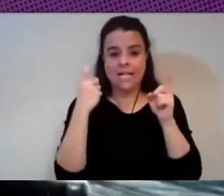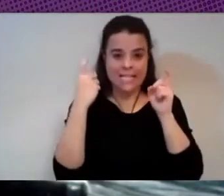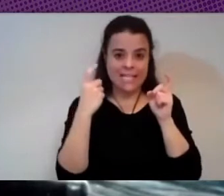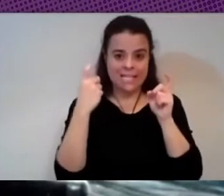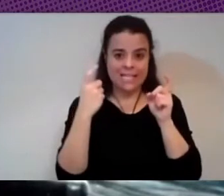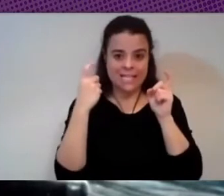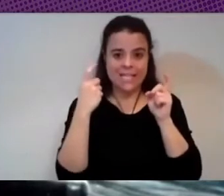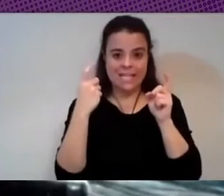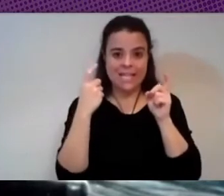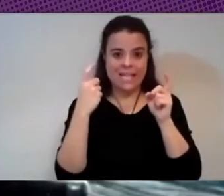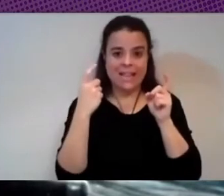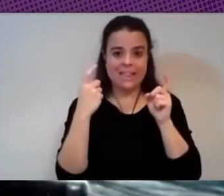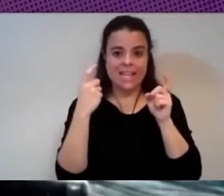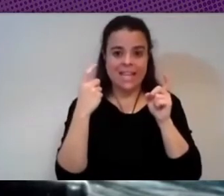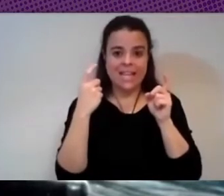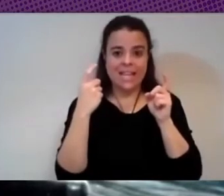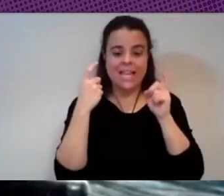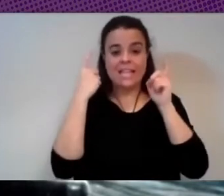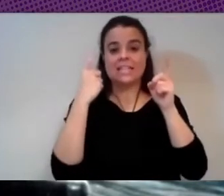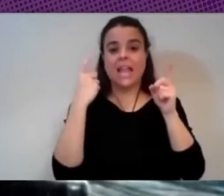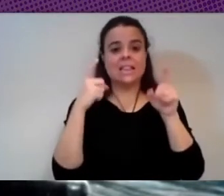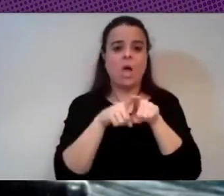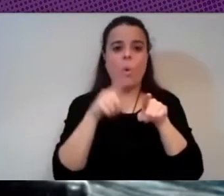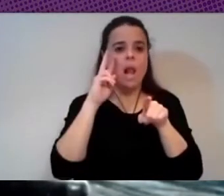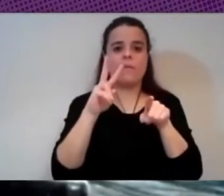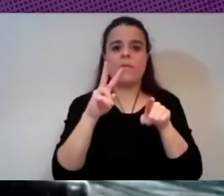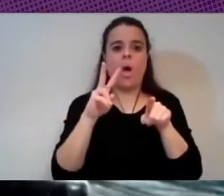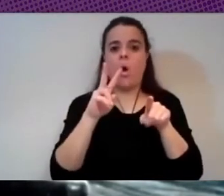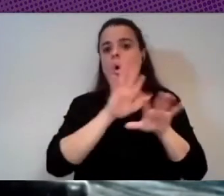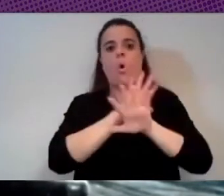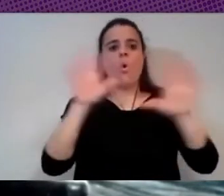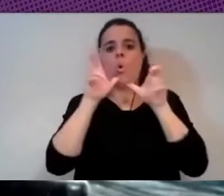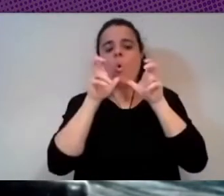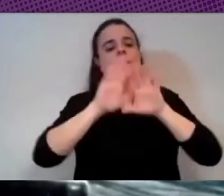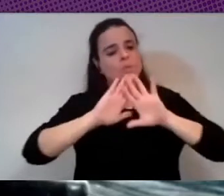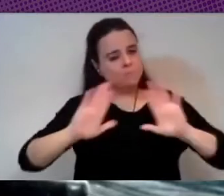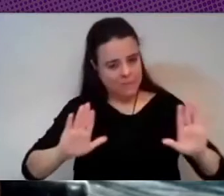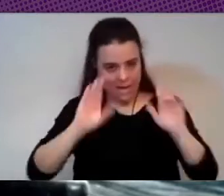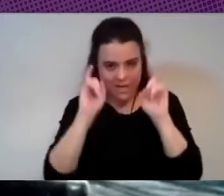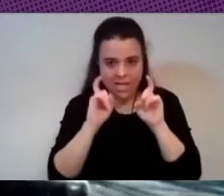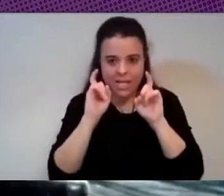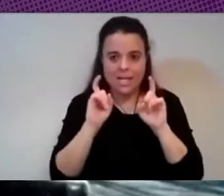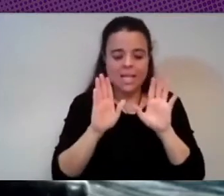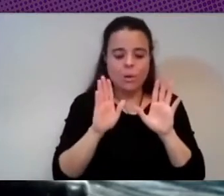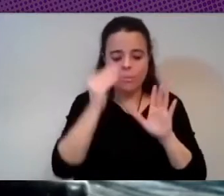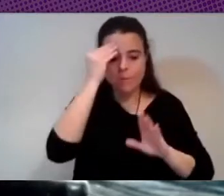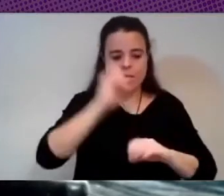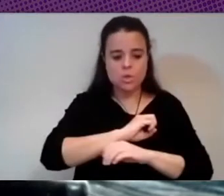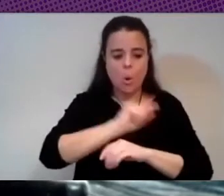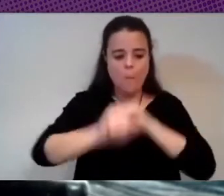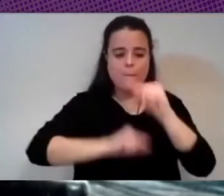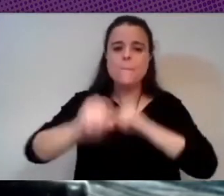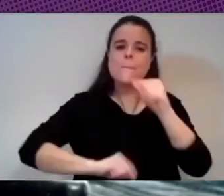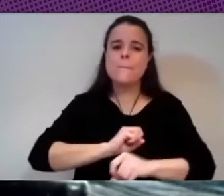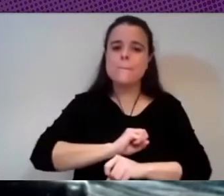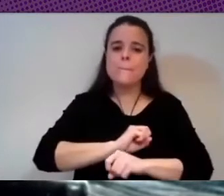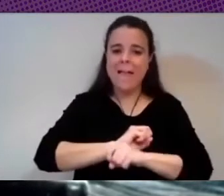apocalíptico no ser demasiados apocalípticos diría yo que nos hizo ver la pandemia que también algunas cosas que